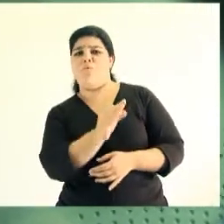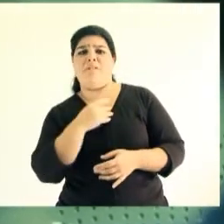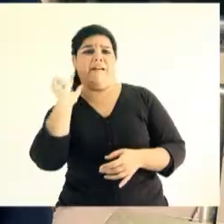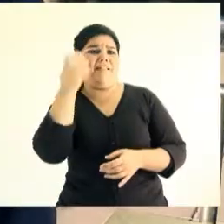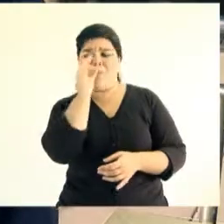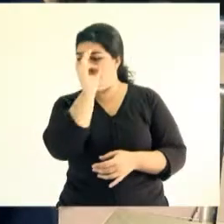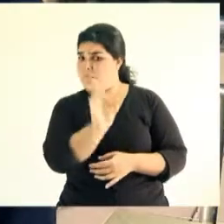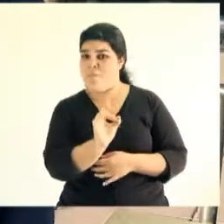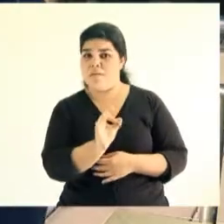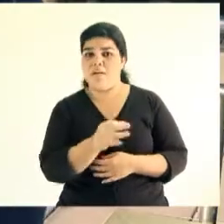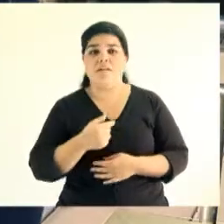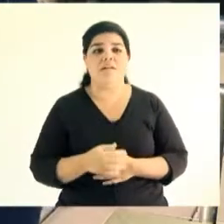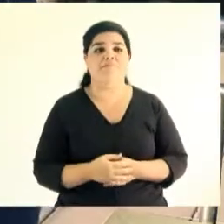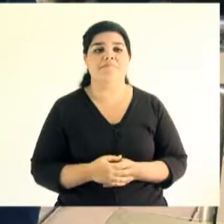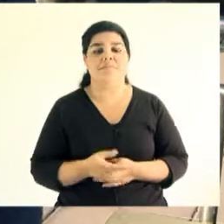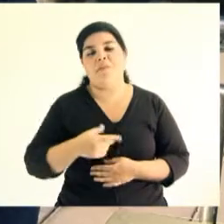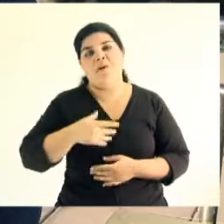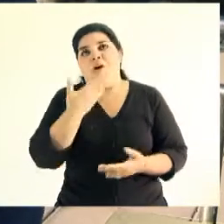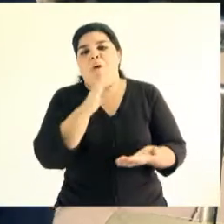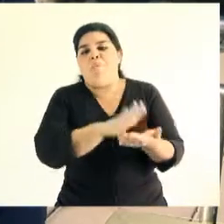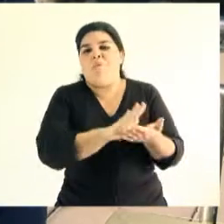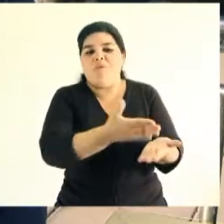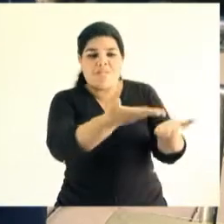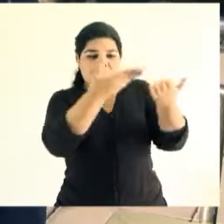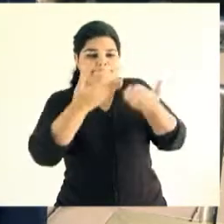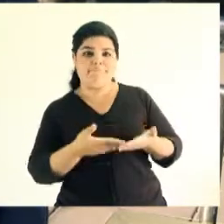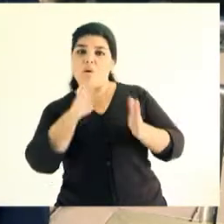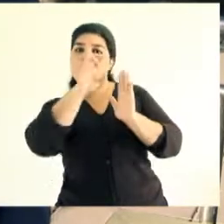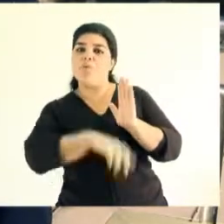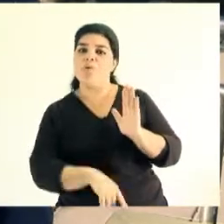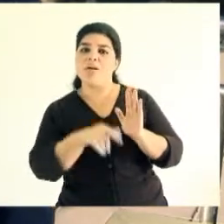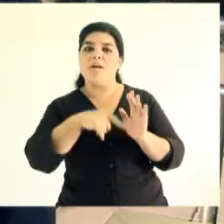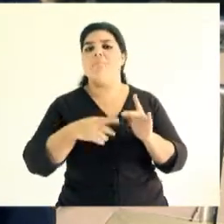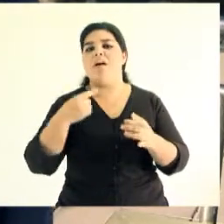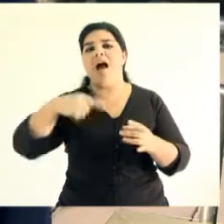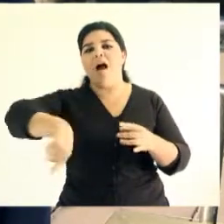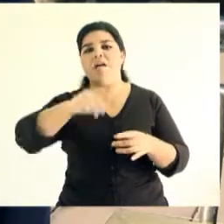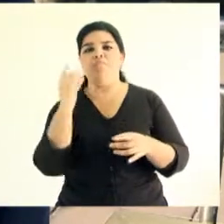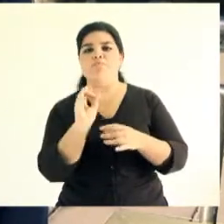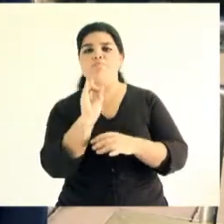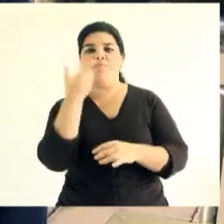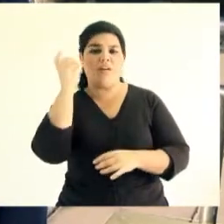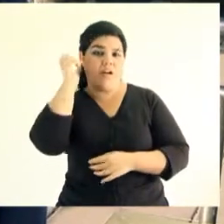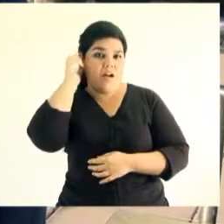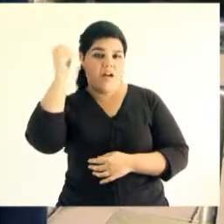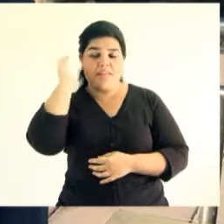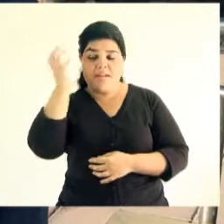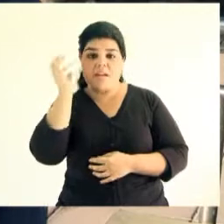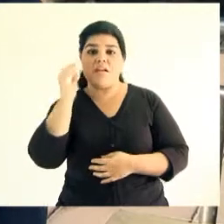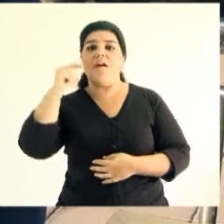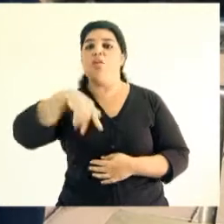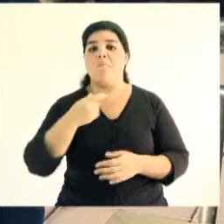diciendo que nunca iba a hacer radio bueno, me surgió una propuesta de hacer un programa institucional dentro de la radio